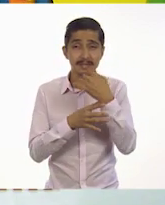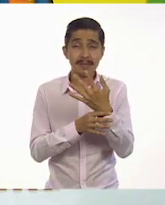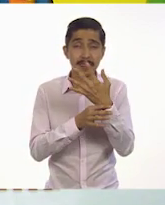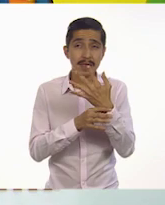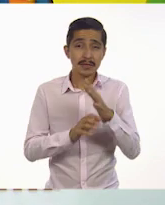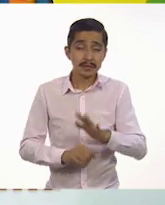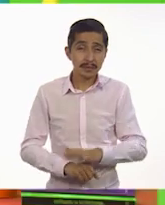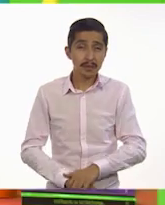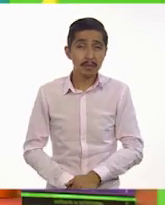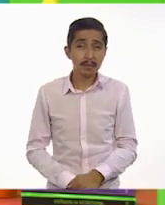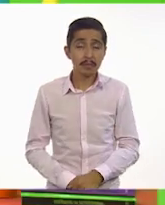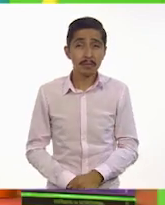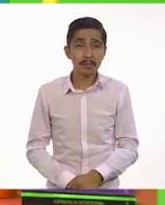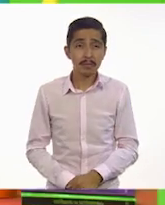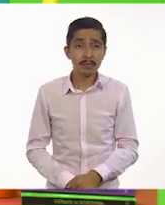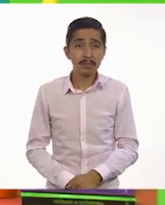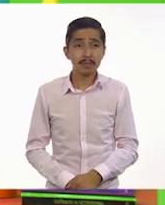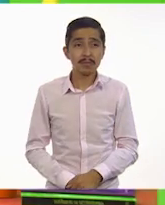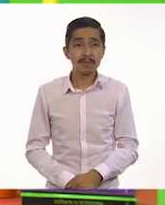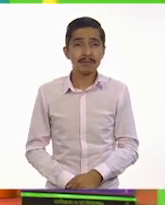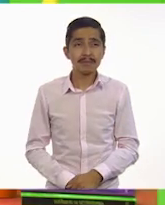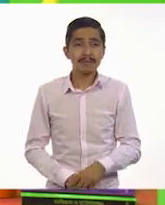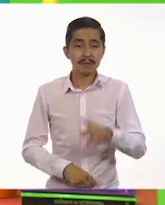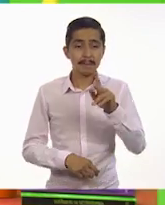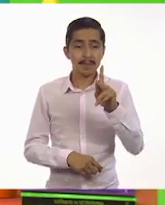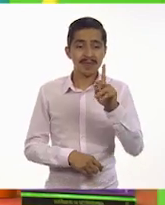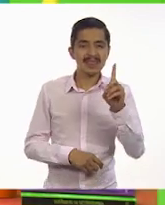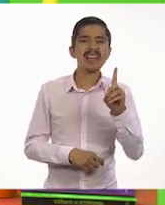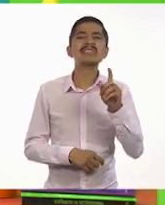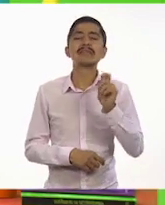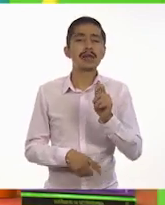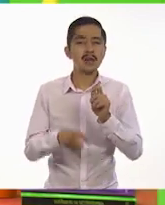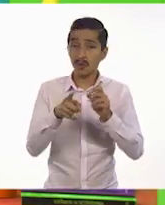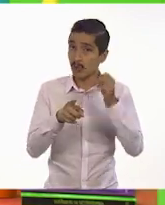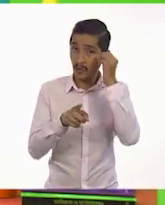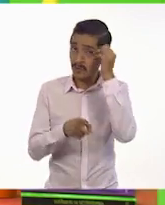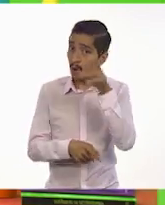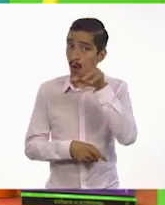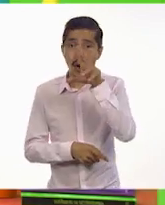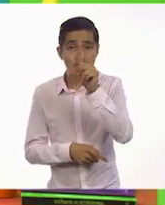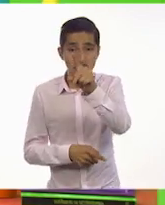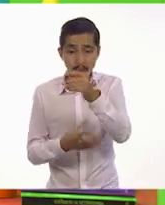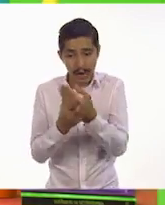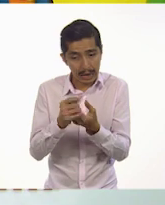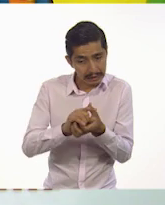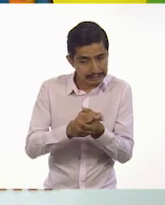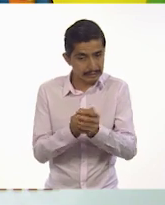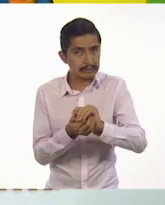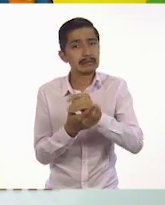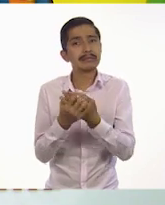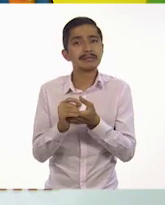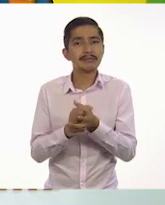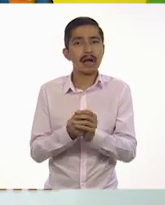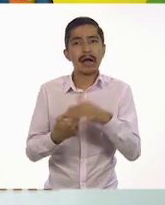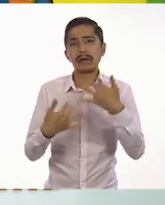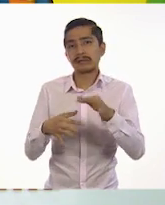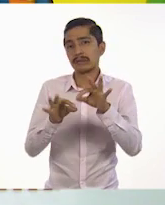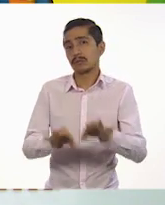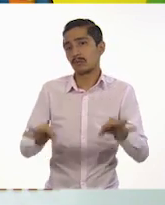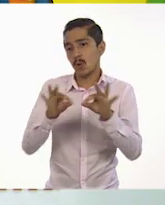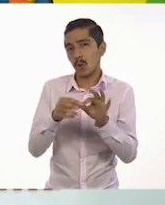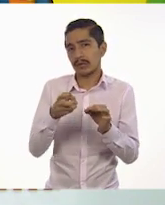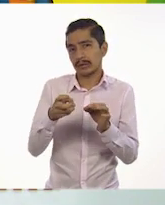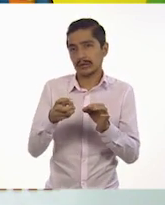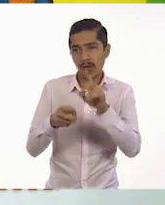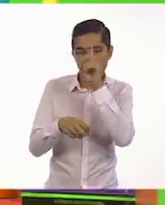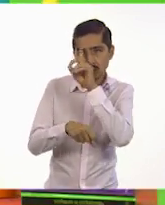Que dice... Posdata. No olvides lavarte las manos. Ay, importante ese consejo. Sí.